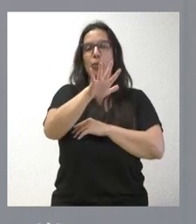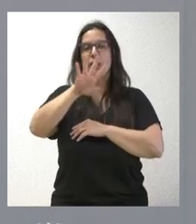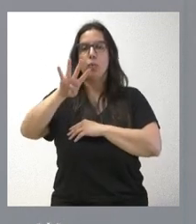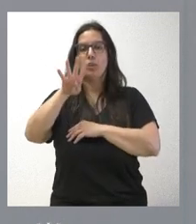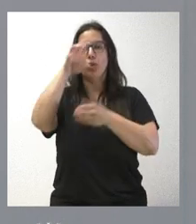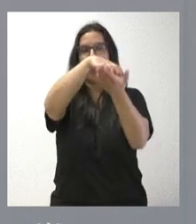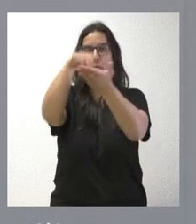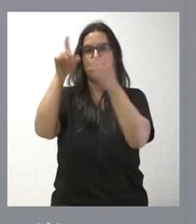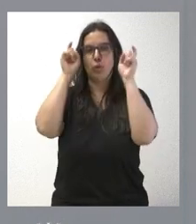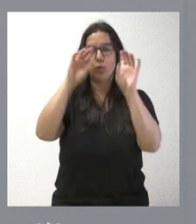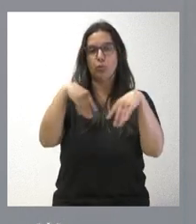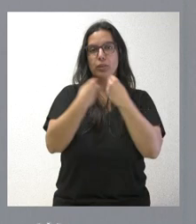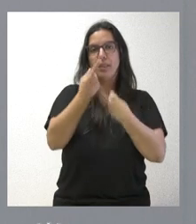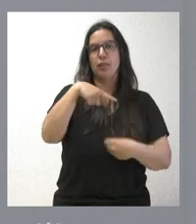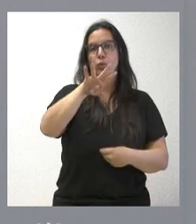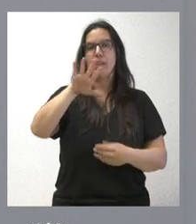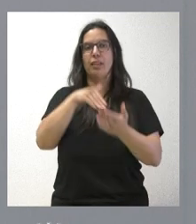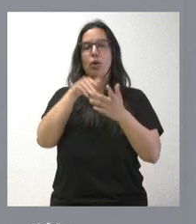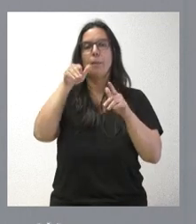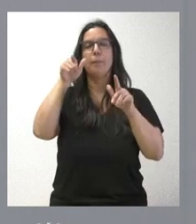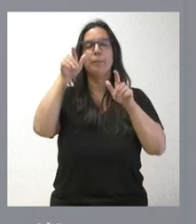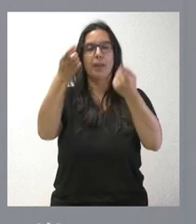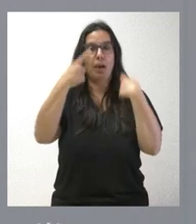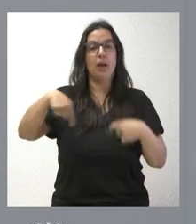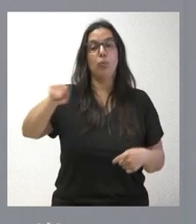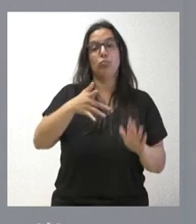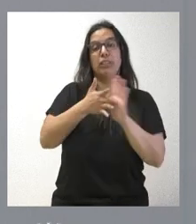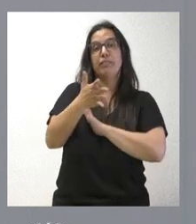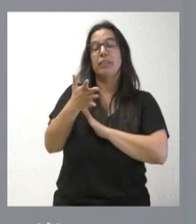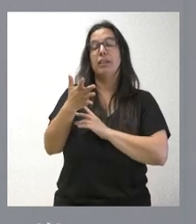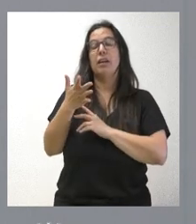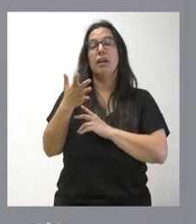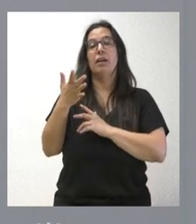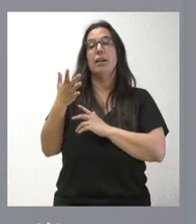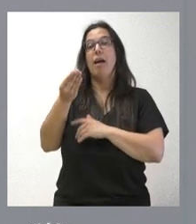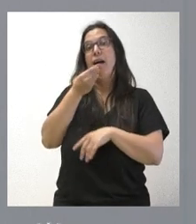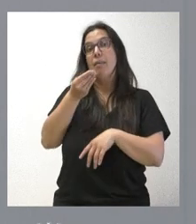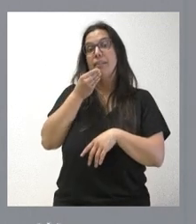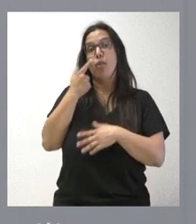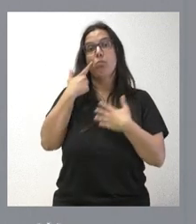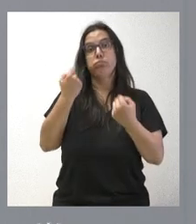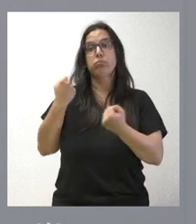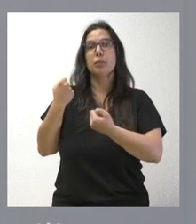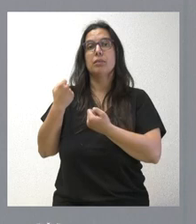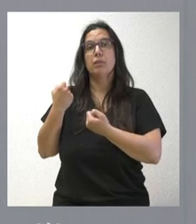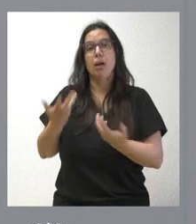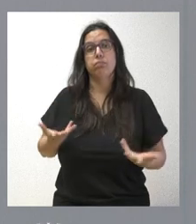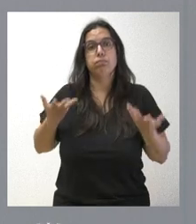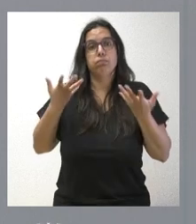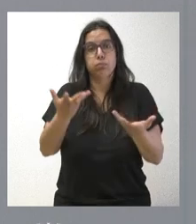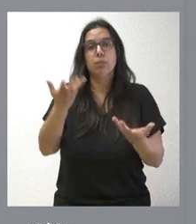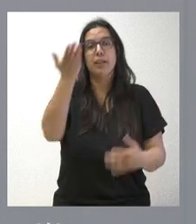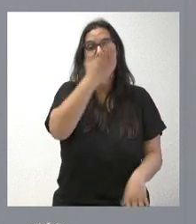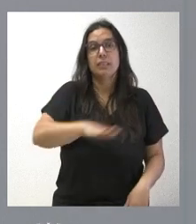y un total de 145.000 alumnos. Se trata de conseguir una alimentación saludable entre la población infantil,